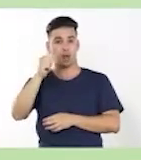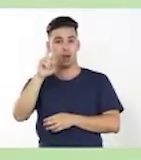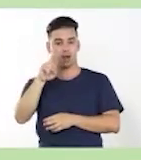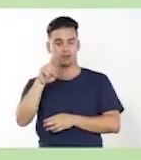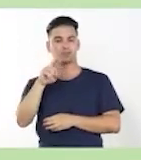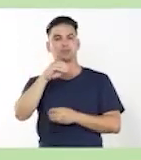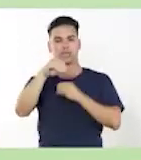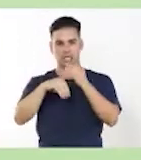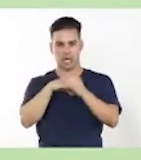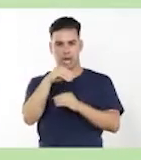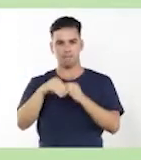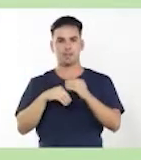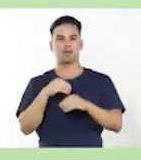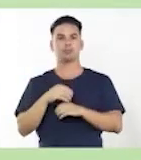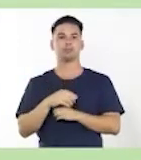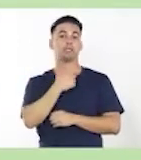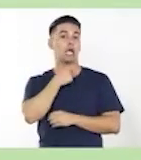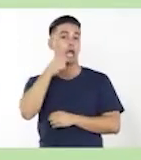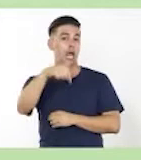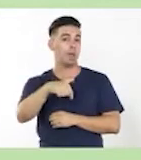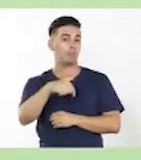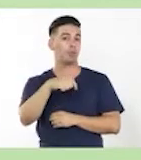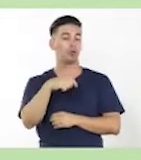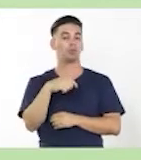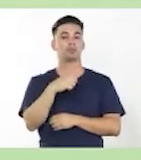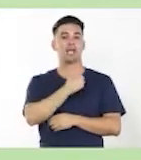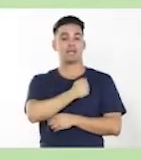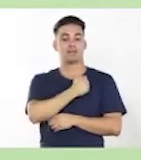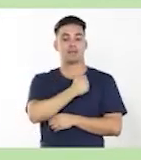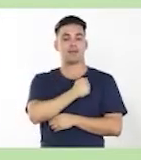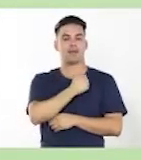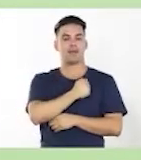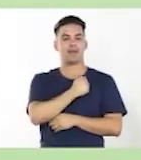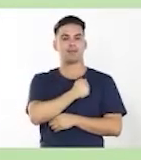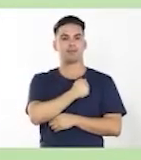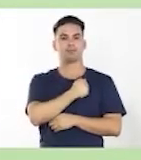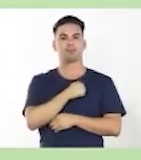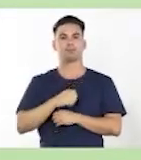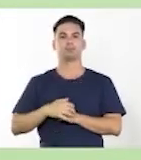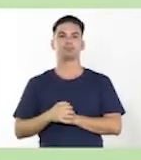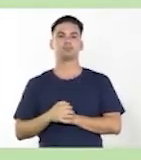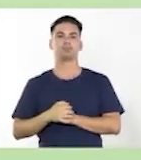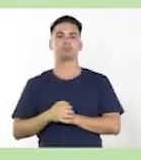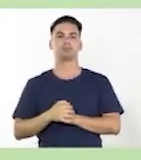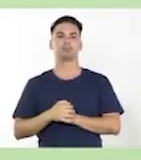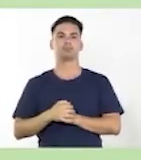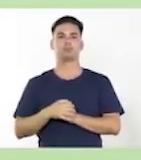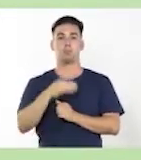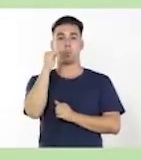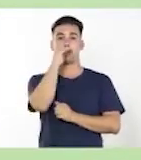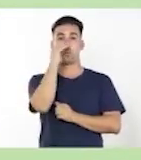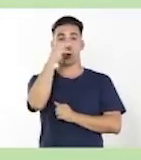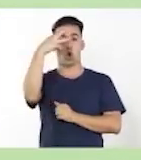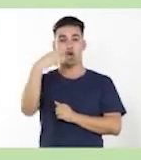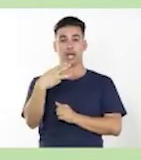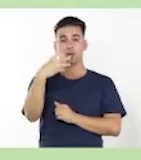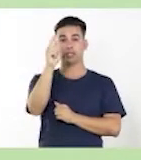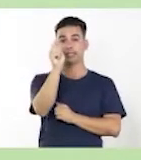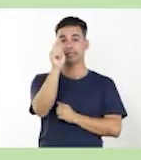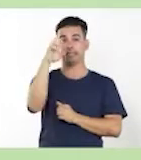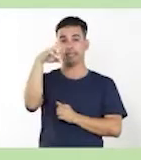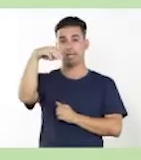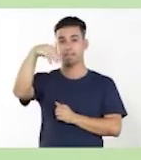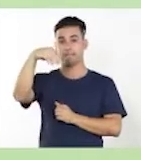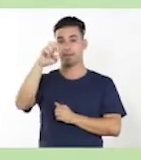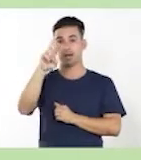querer, si yo digo temer es el verbo modelo, pero si yo digo yo